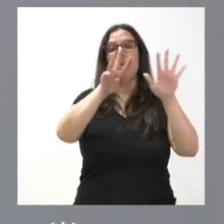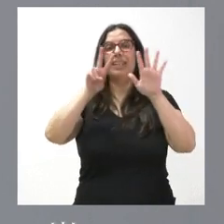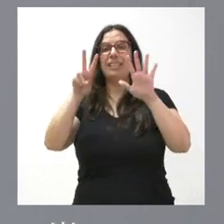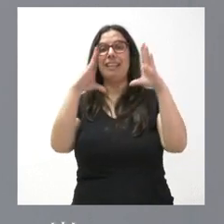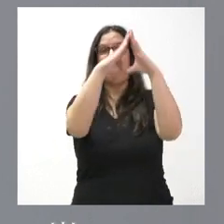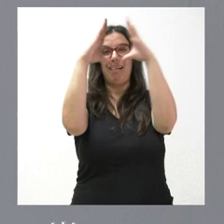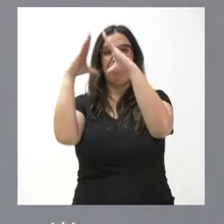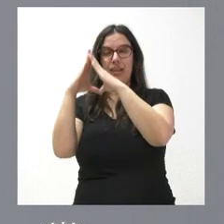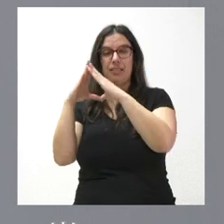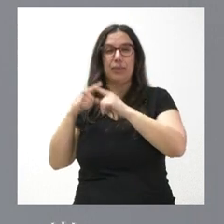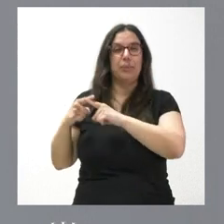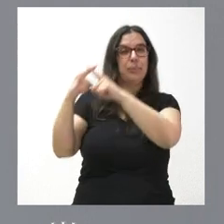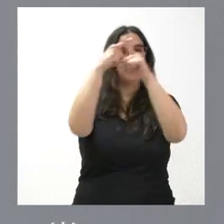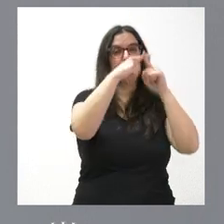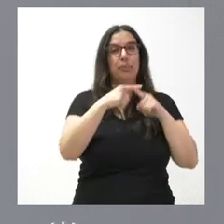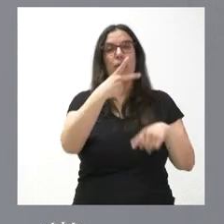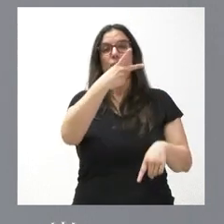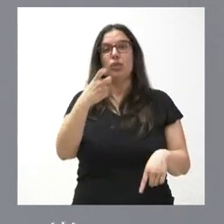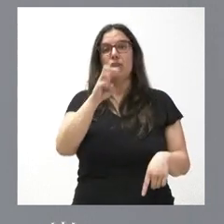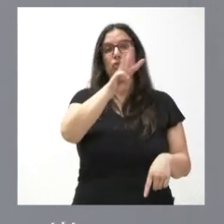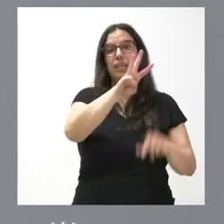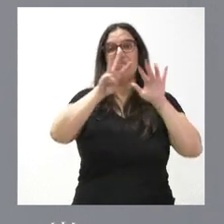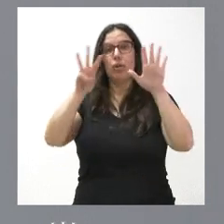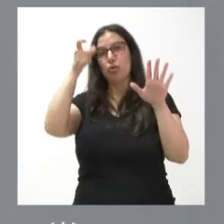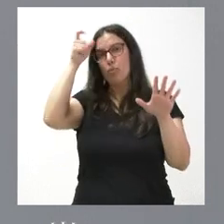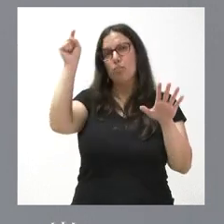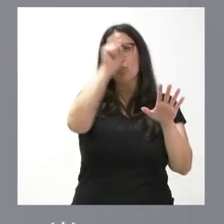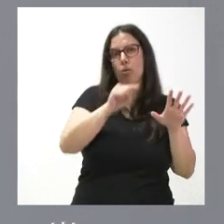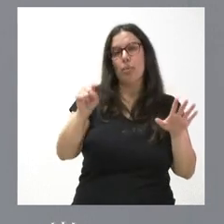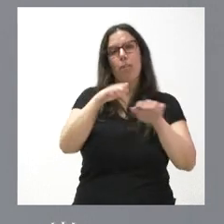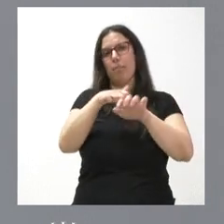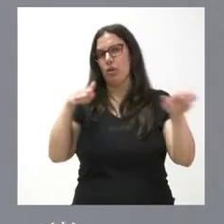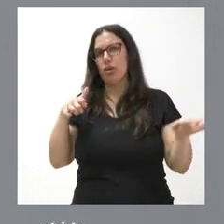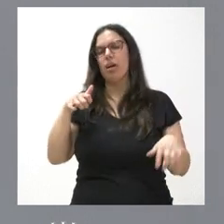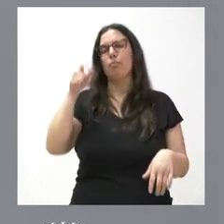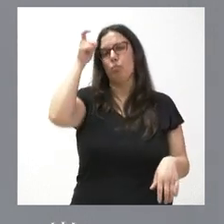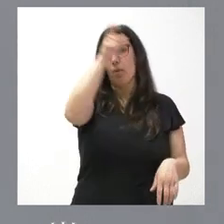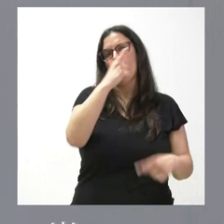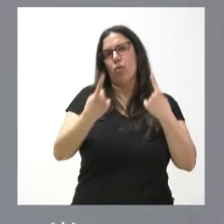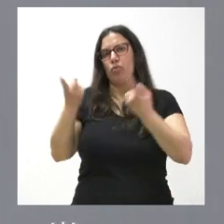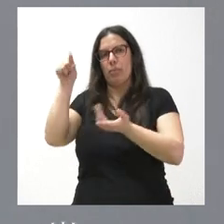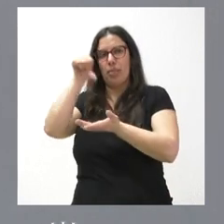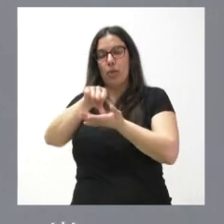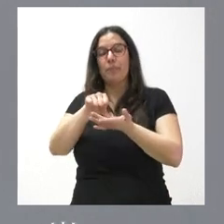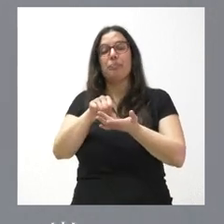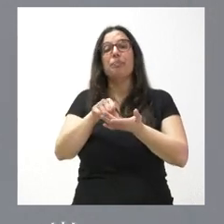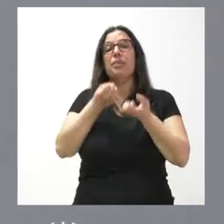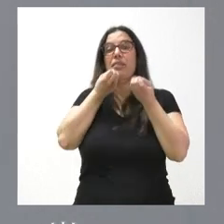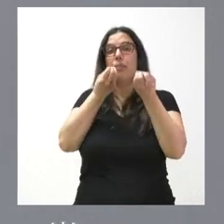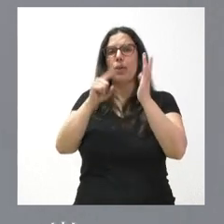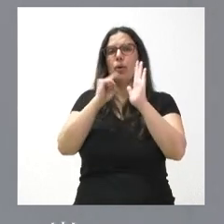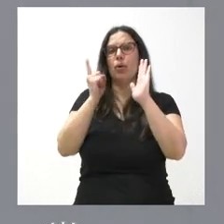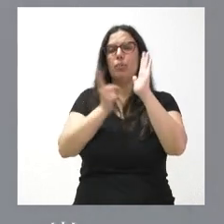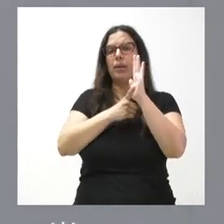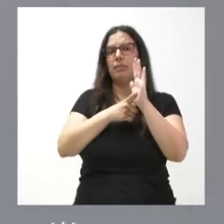estaban distribuidas en 238 localidades, la mayoría de ellos en el entorno rural. Tienen también la información completa